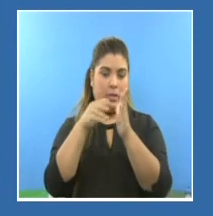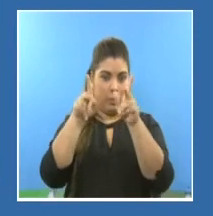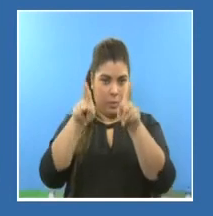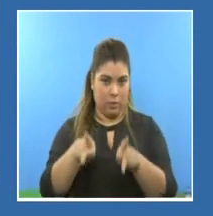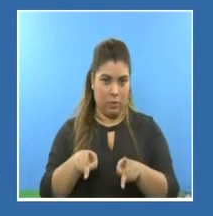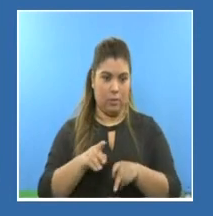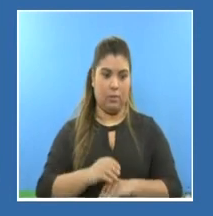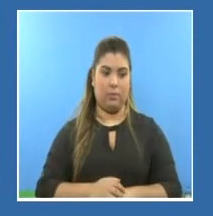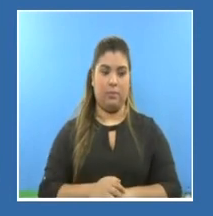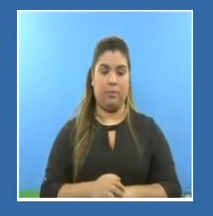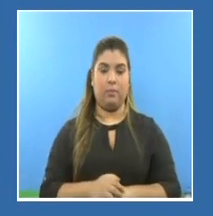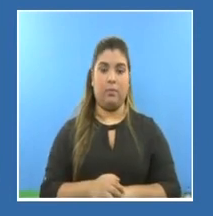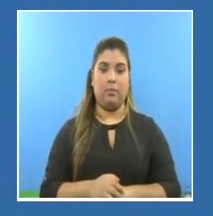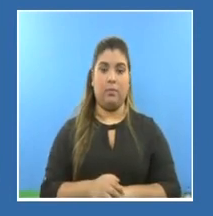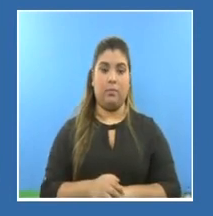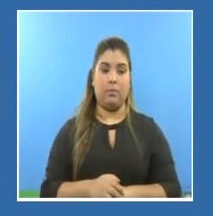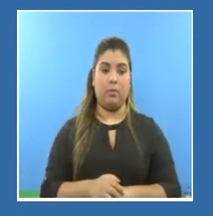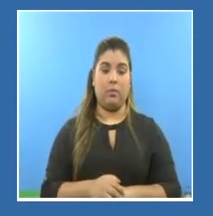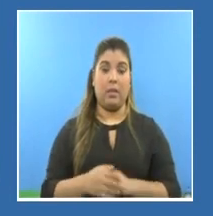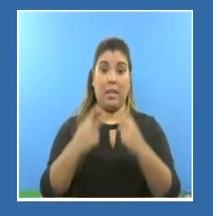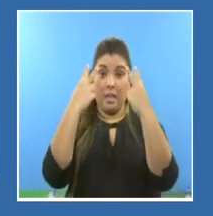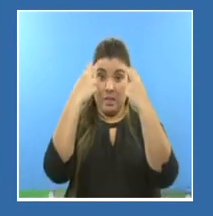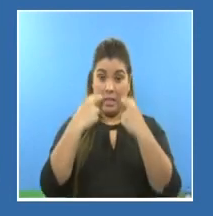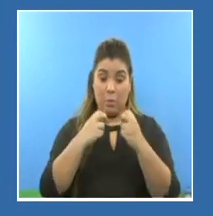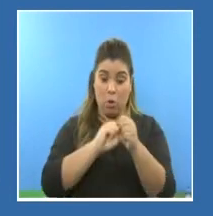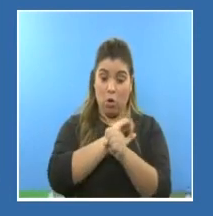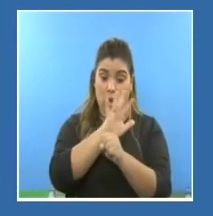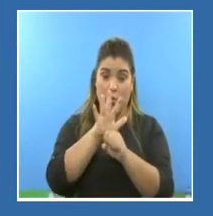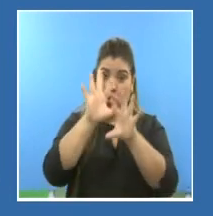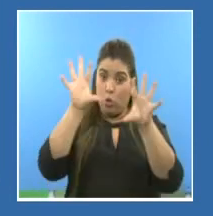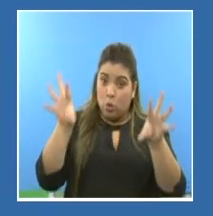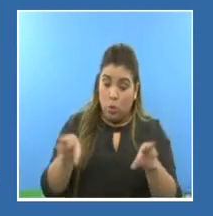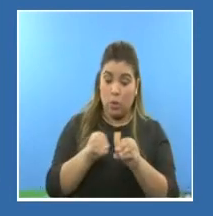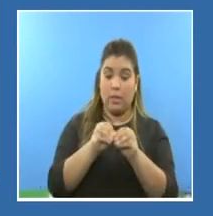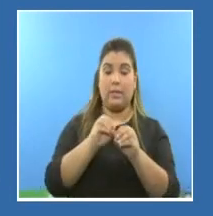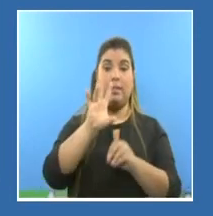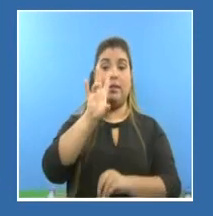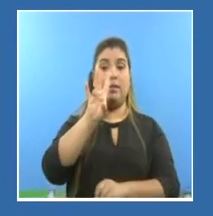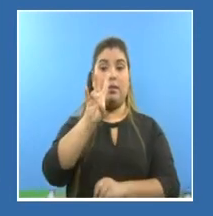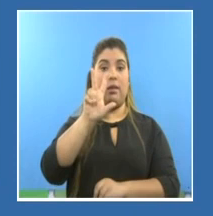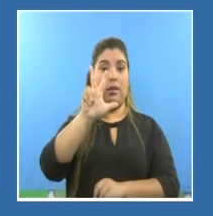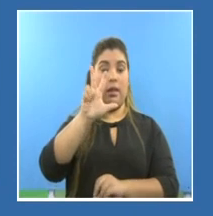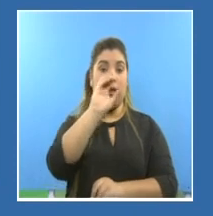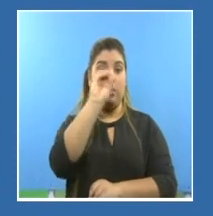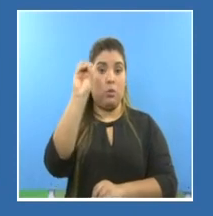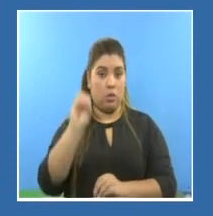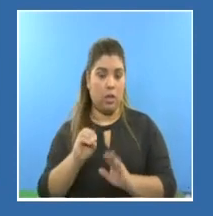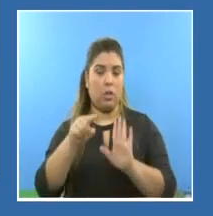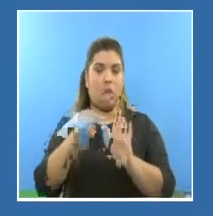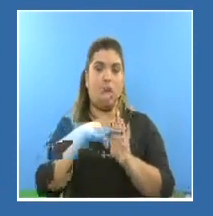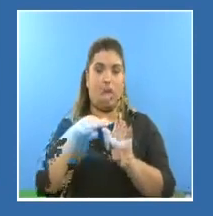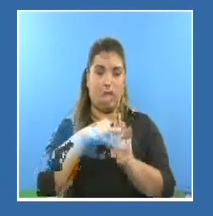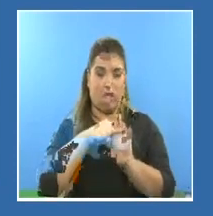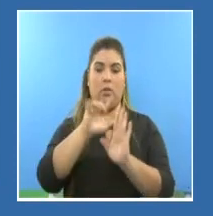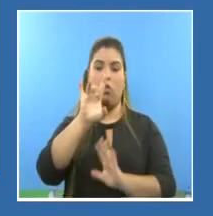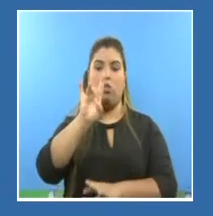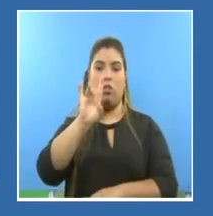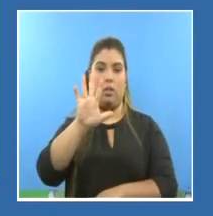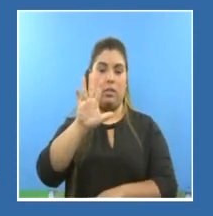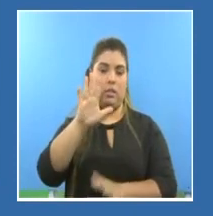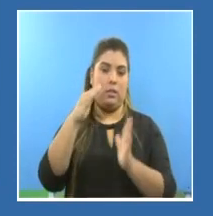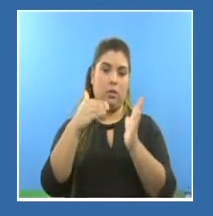Importante que, del total de las pruebas, el 73% son negativas, 85